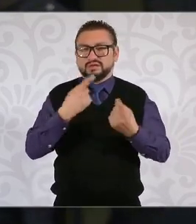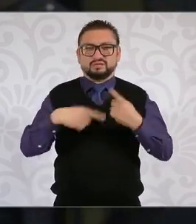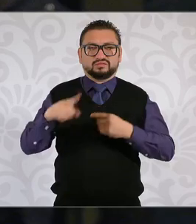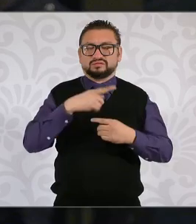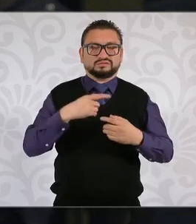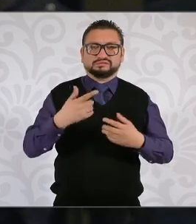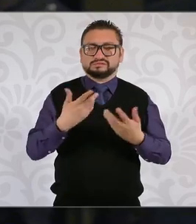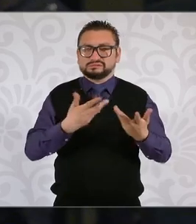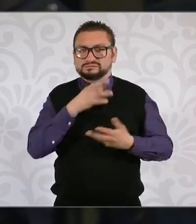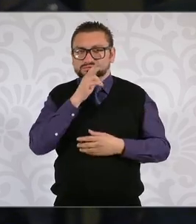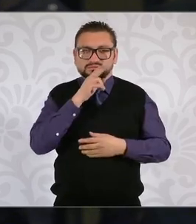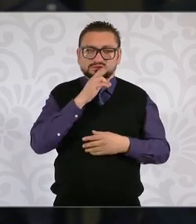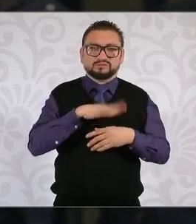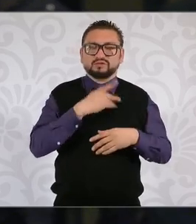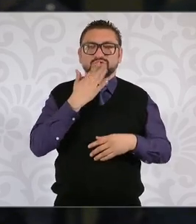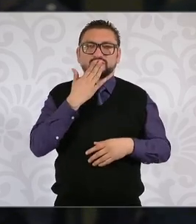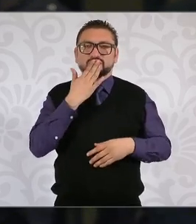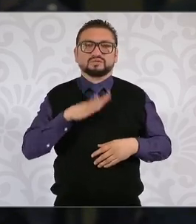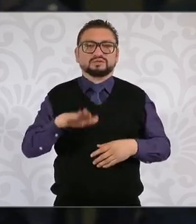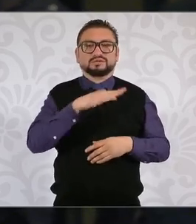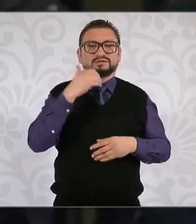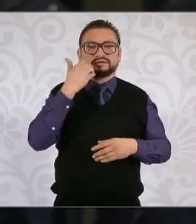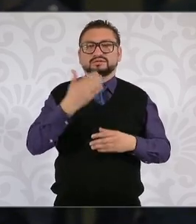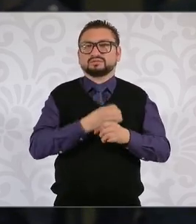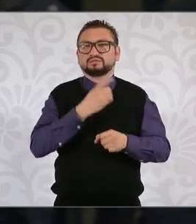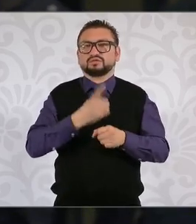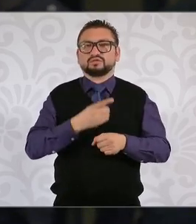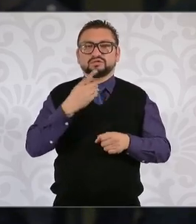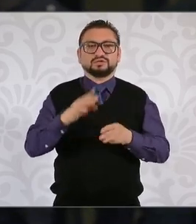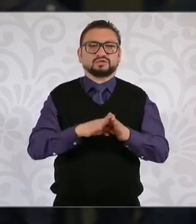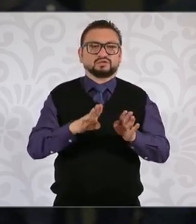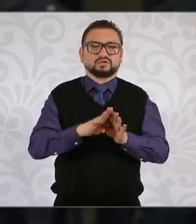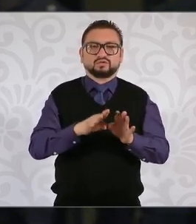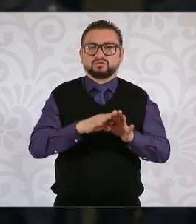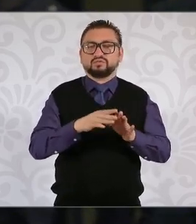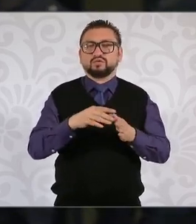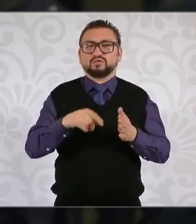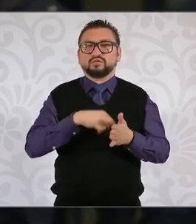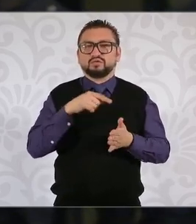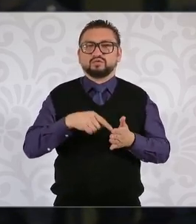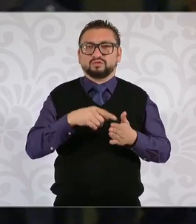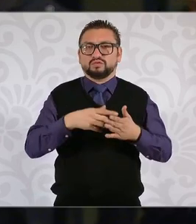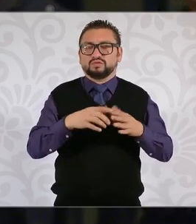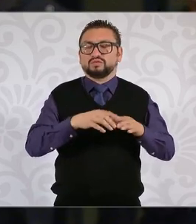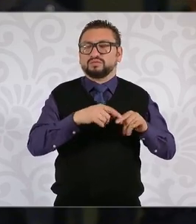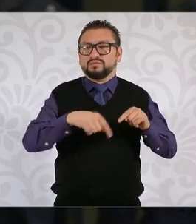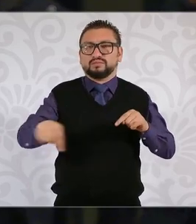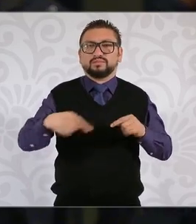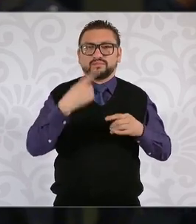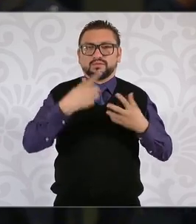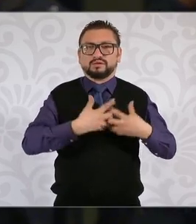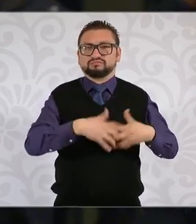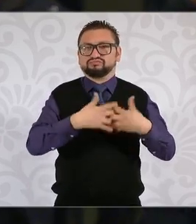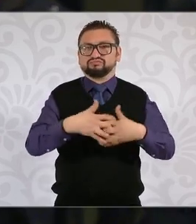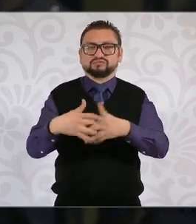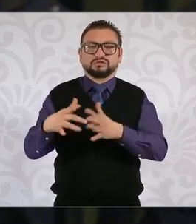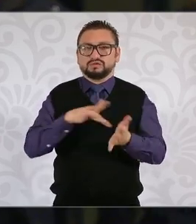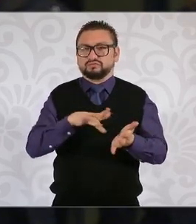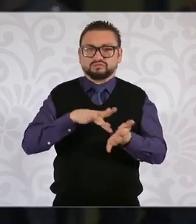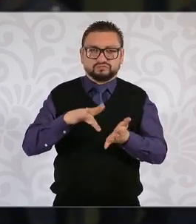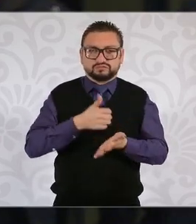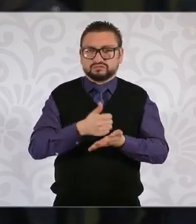en Sonora de buscar la oportunidad de establecer una suerte de corredor industrial con ciertos incentivos